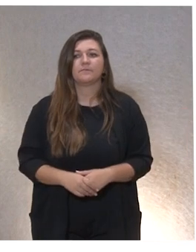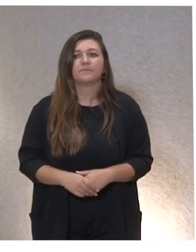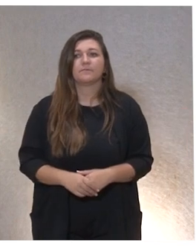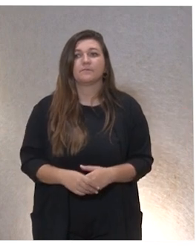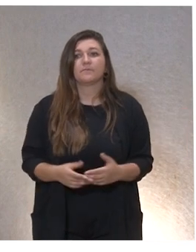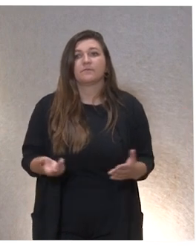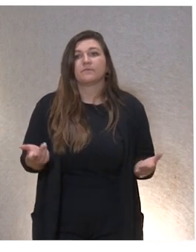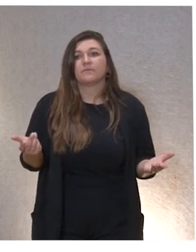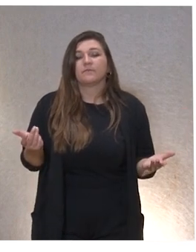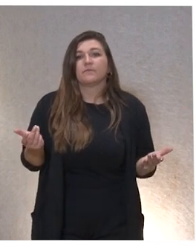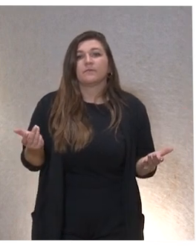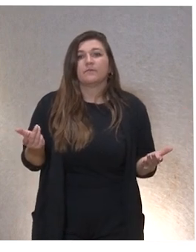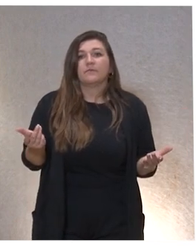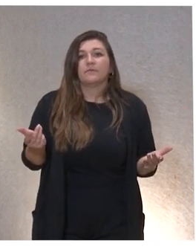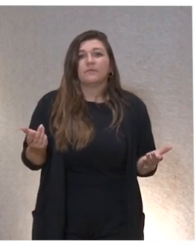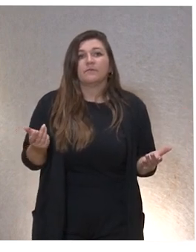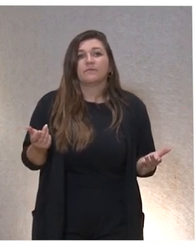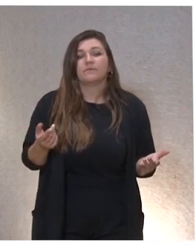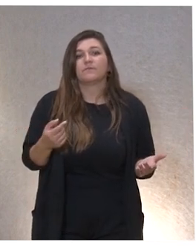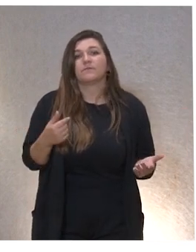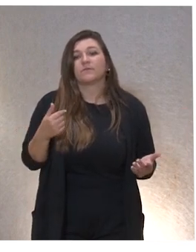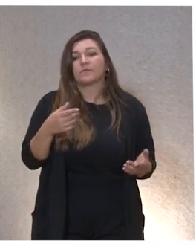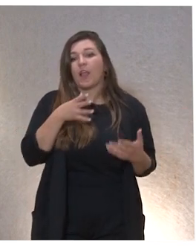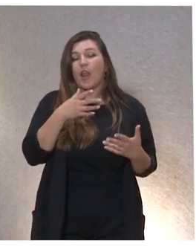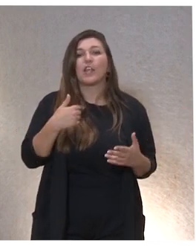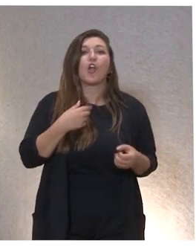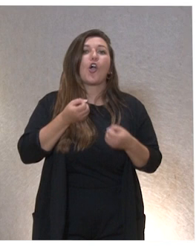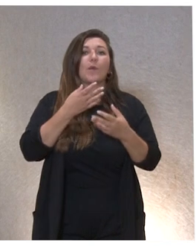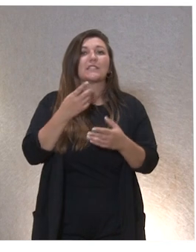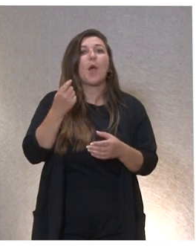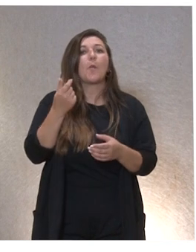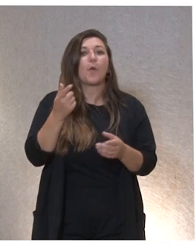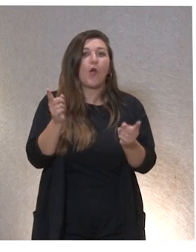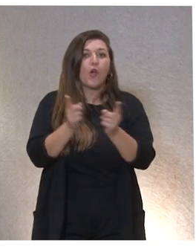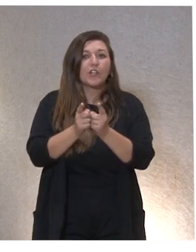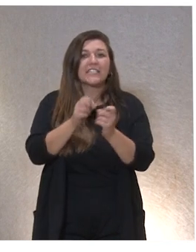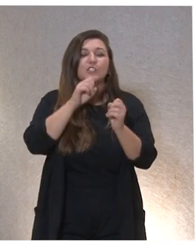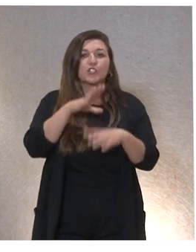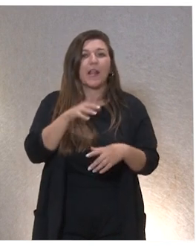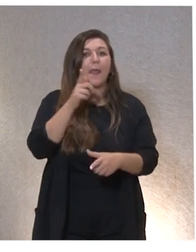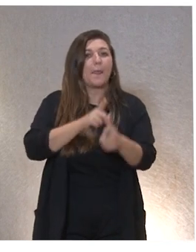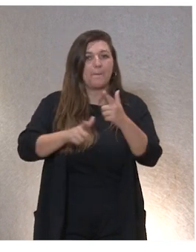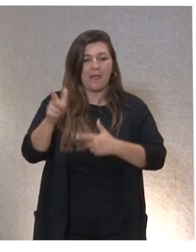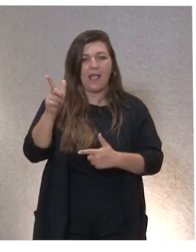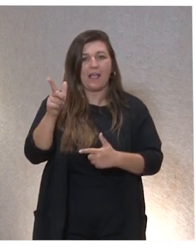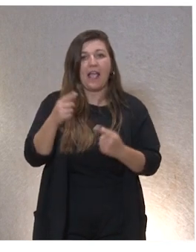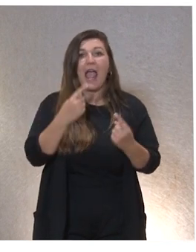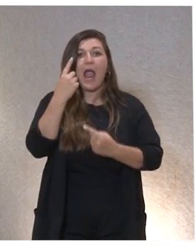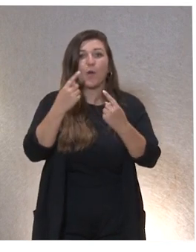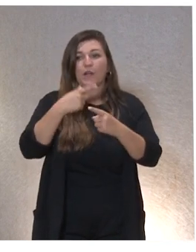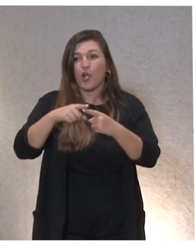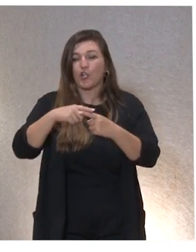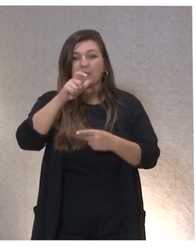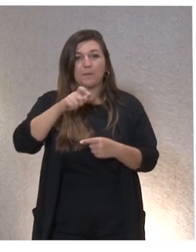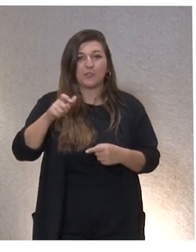Y, bueno, pues ahora os voy a ver si os cuento un poco la historia de este viaje. Algunas cosas que decía la gente,